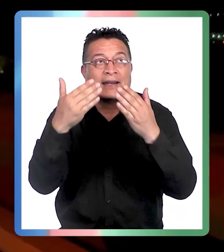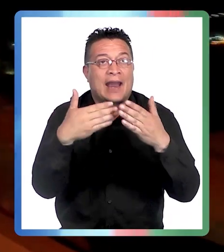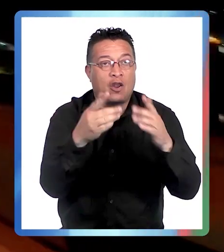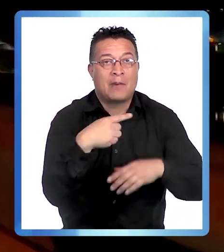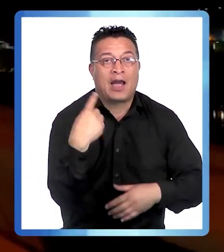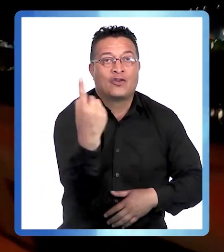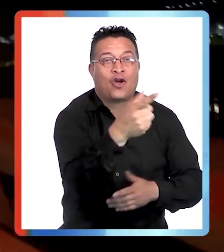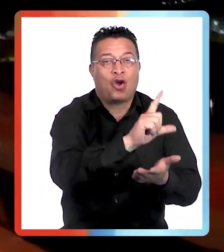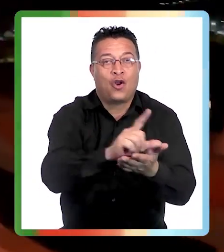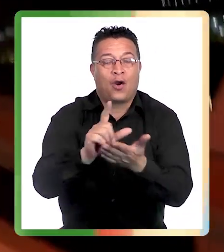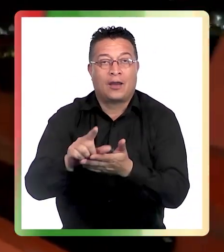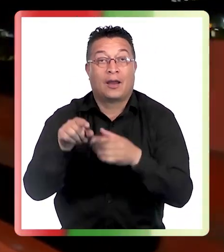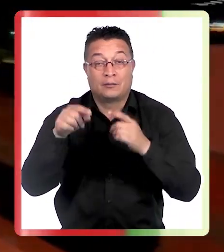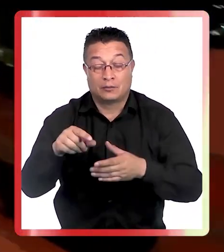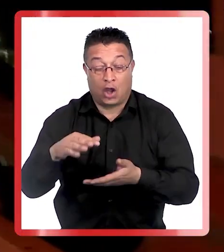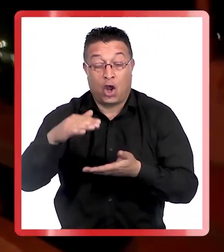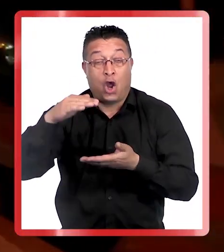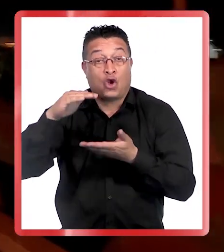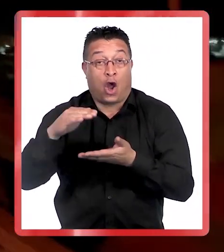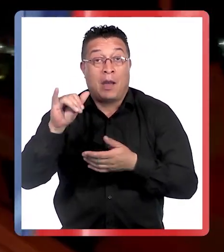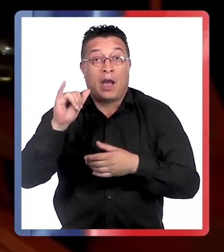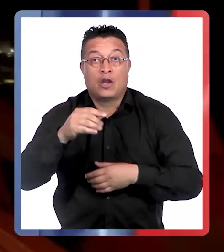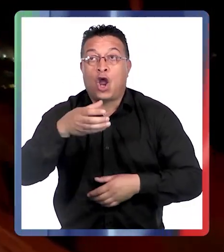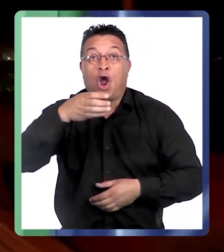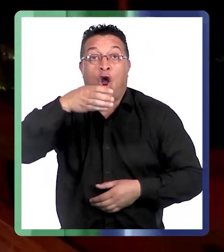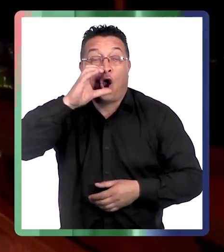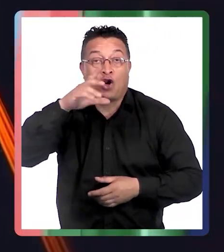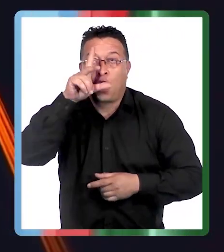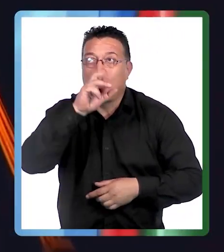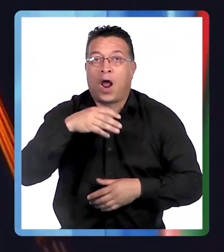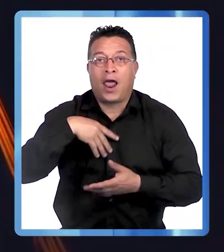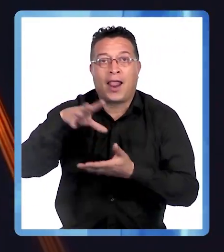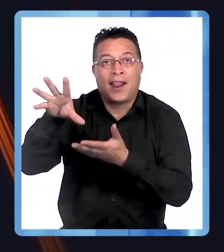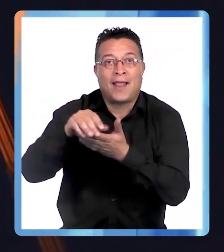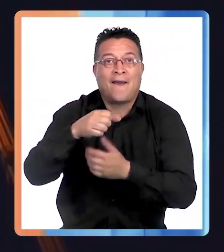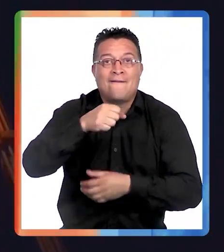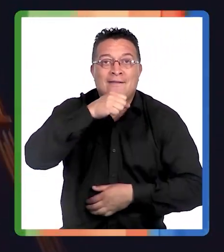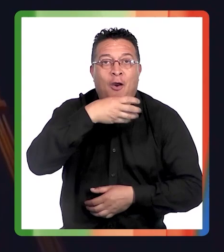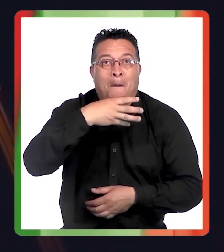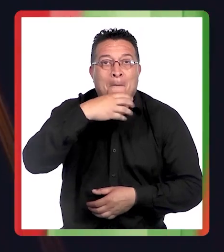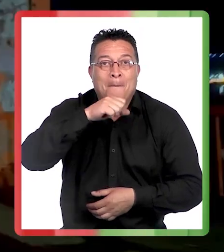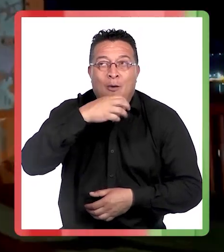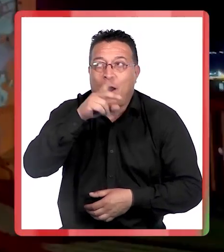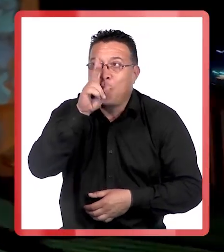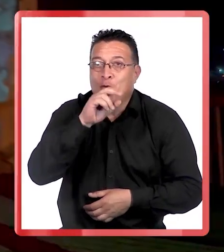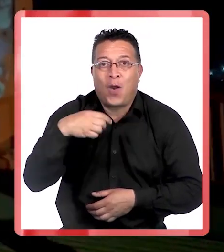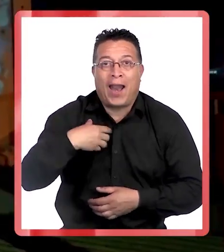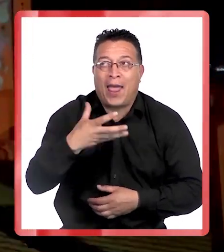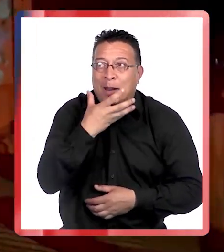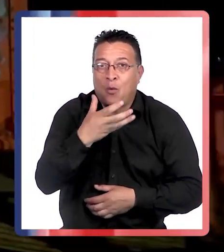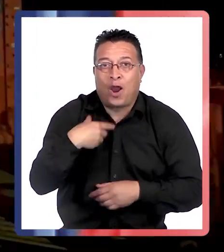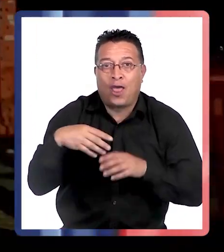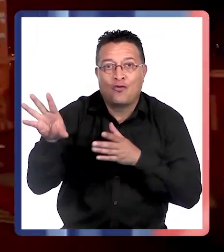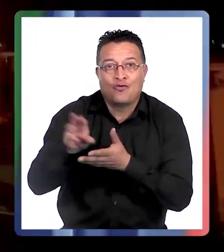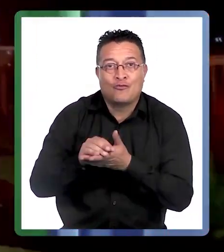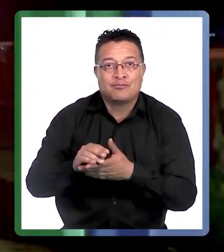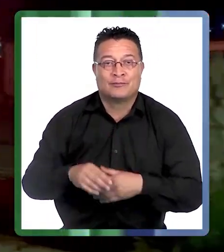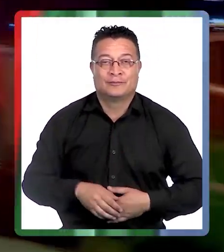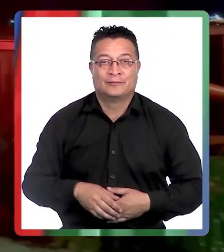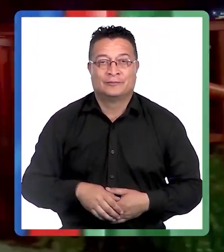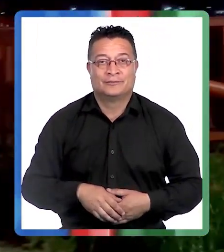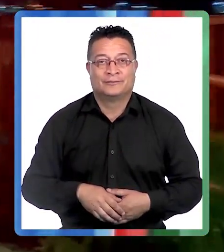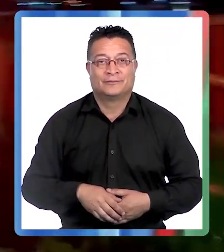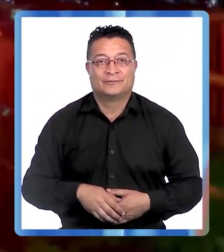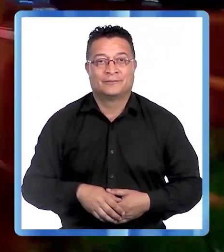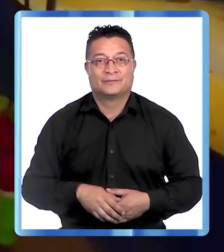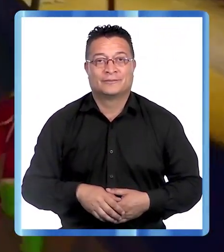esta ropa y este gorro, seré igual a San Nicolás. Con ropa